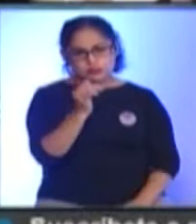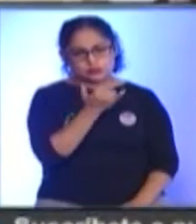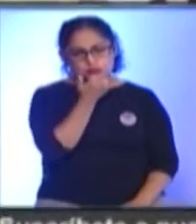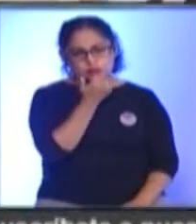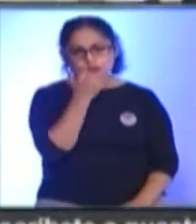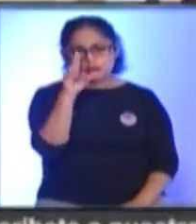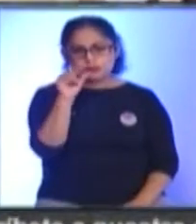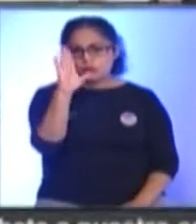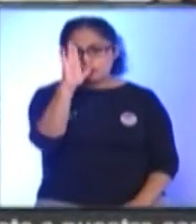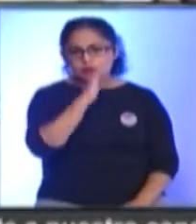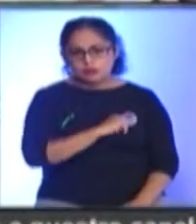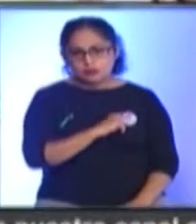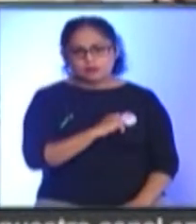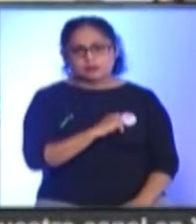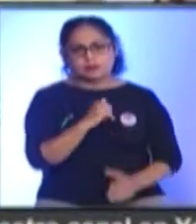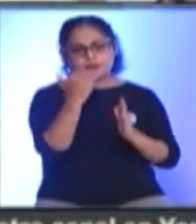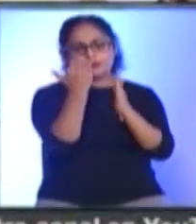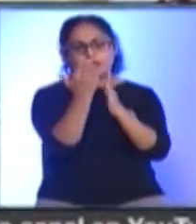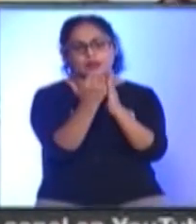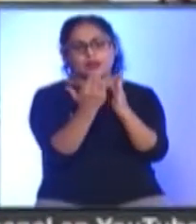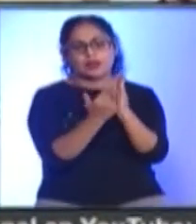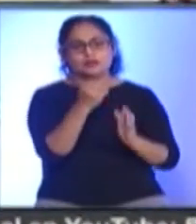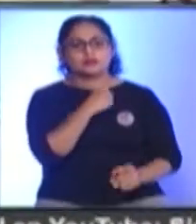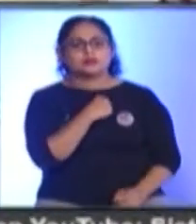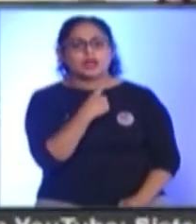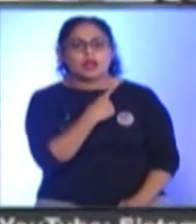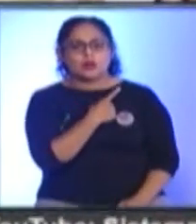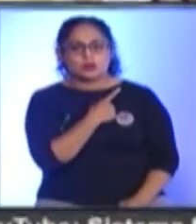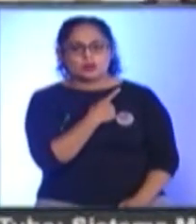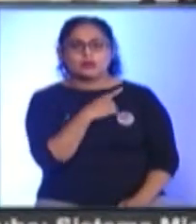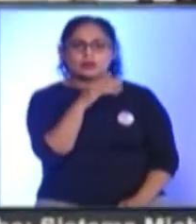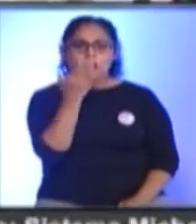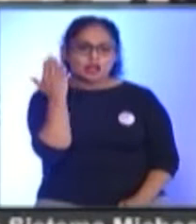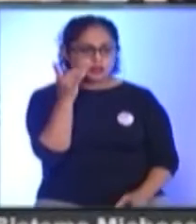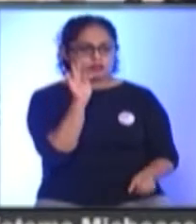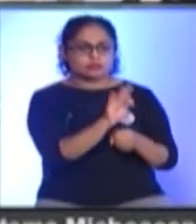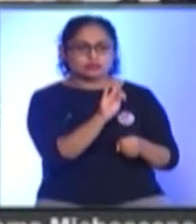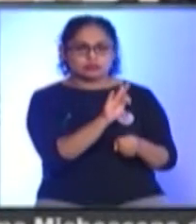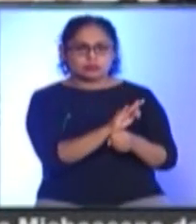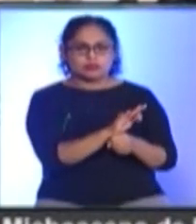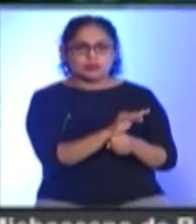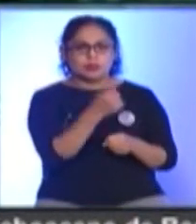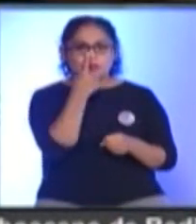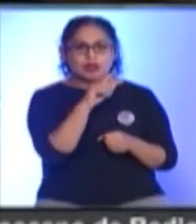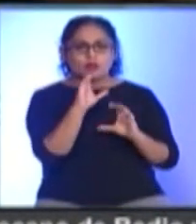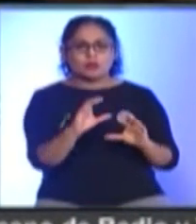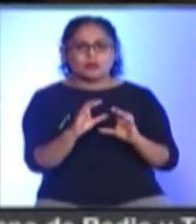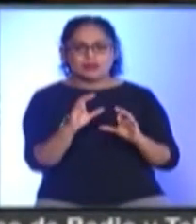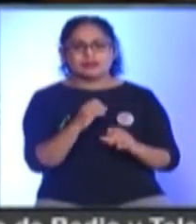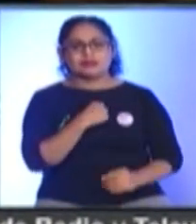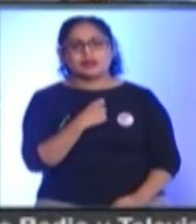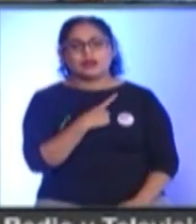Tenemos que tener Todas las medidas De salud Que nos dicta Precisamente La Secretaría De Salud A través De la producción Sanitaria Asimismo